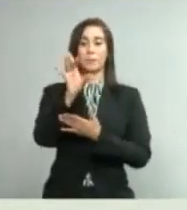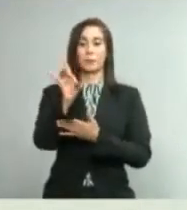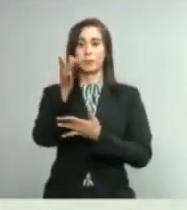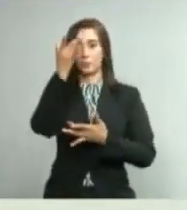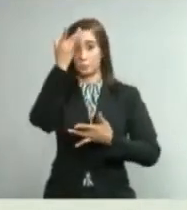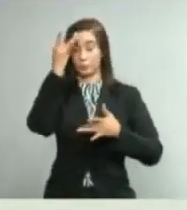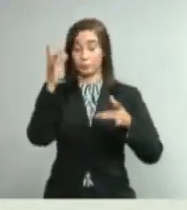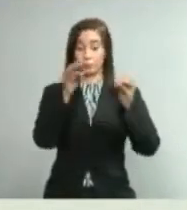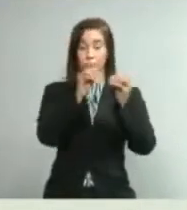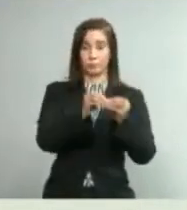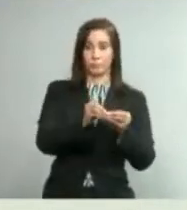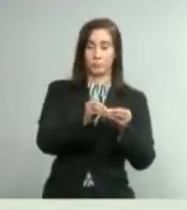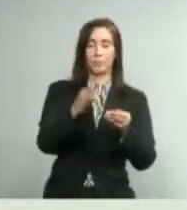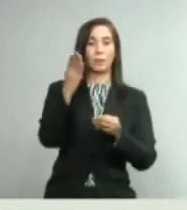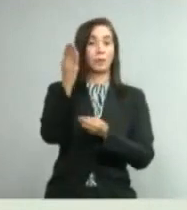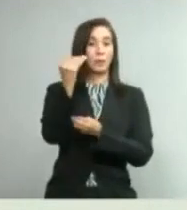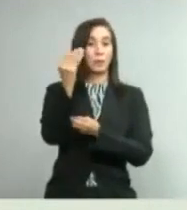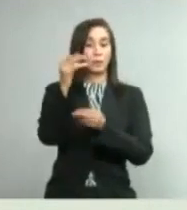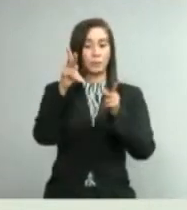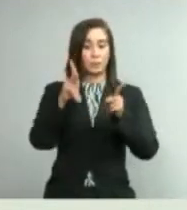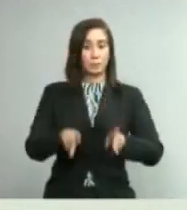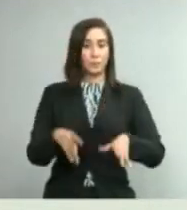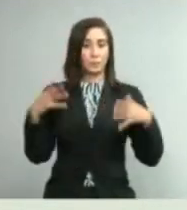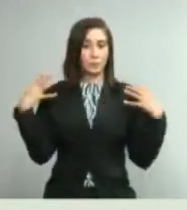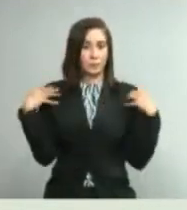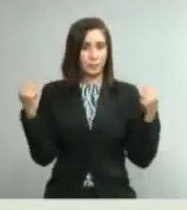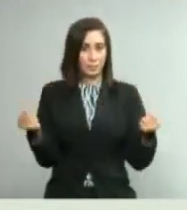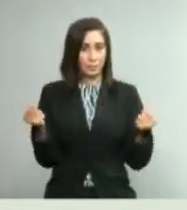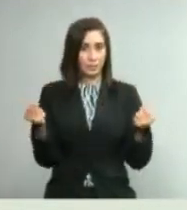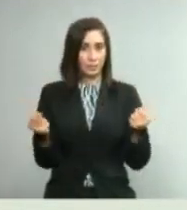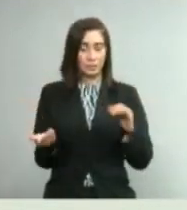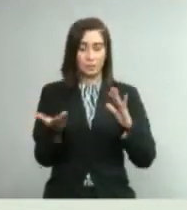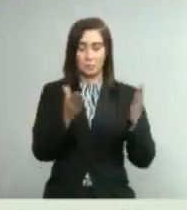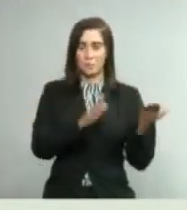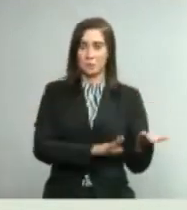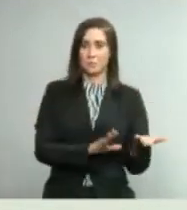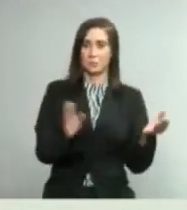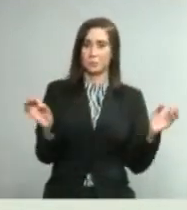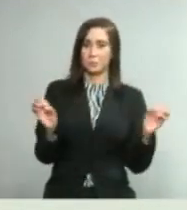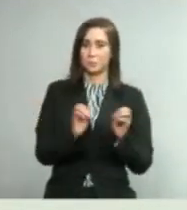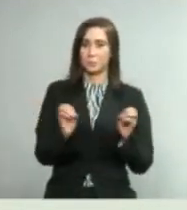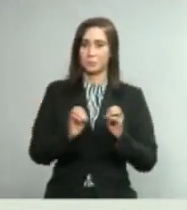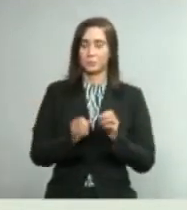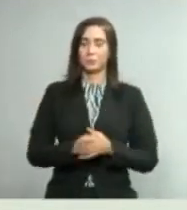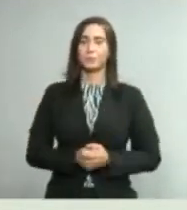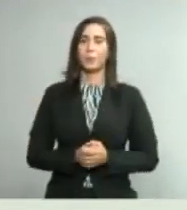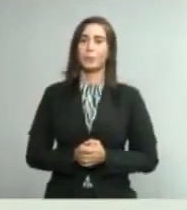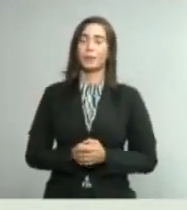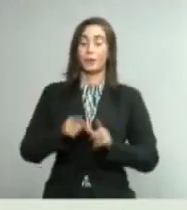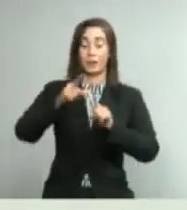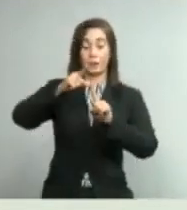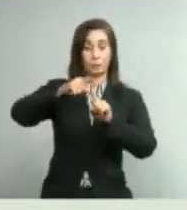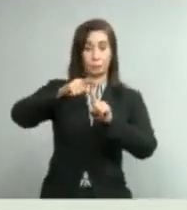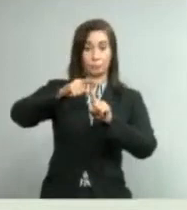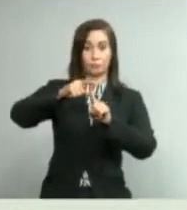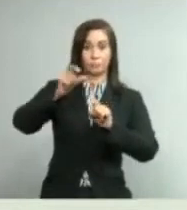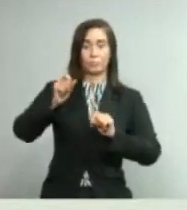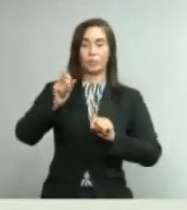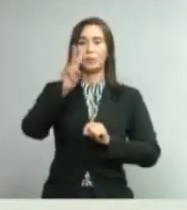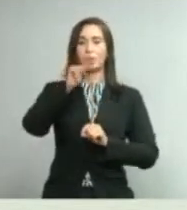acumulados, 14 recuperados, cero fallecimientos. San Cristóbal,